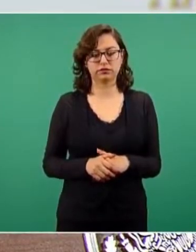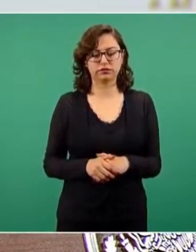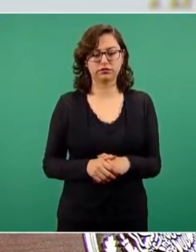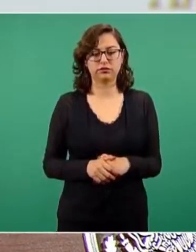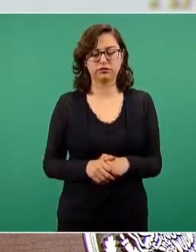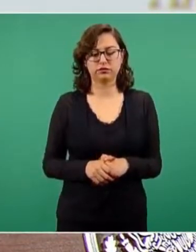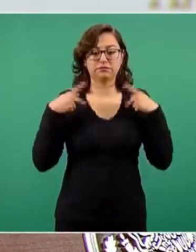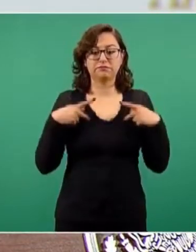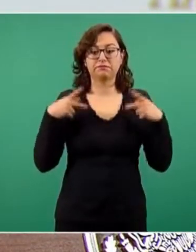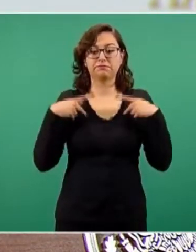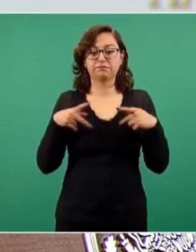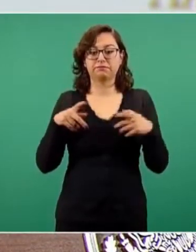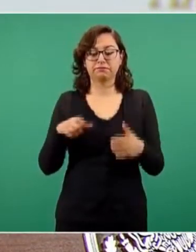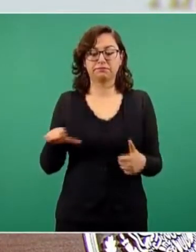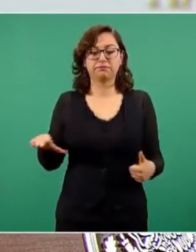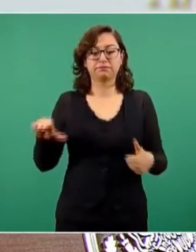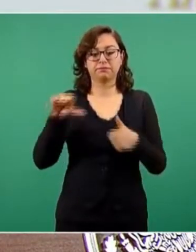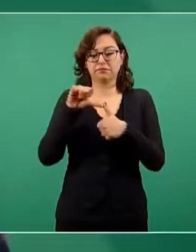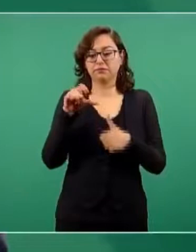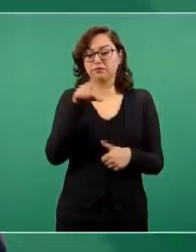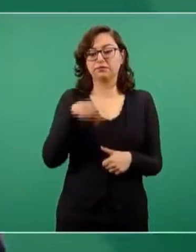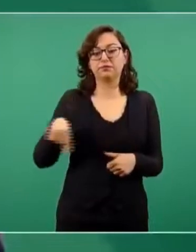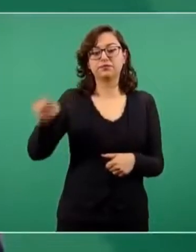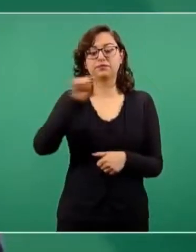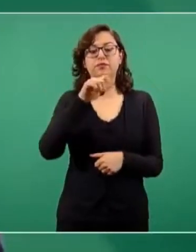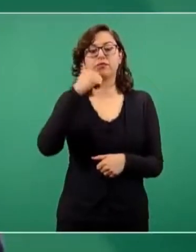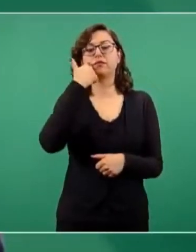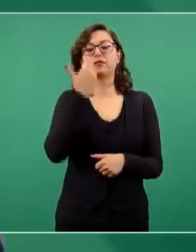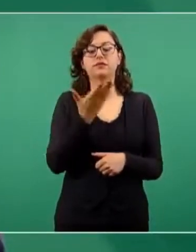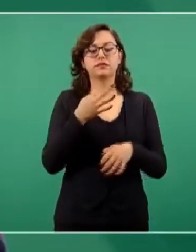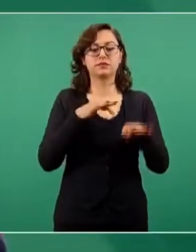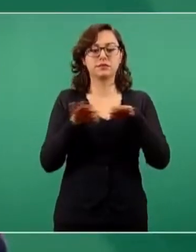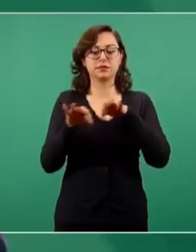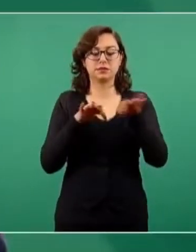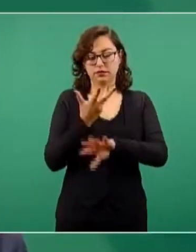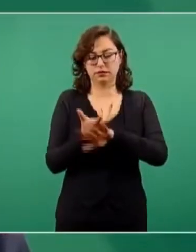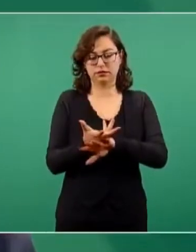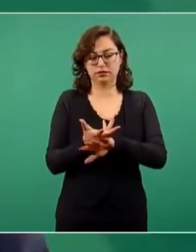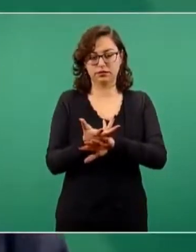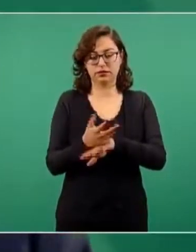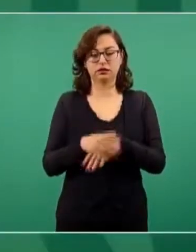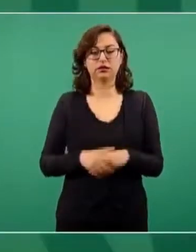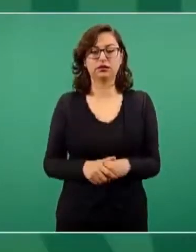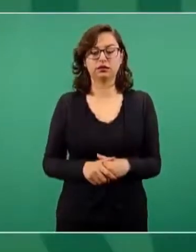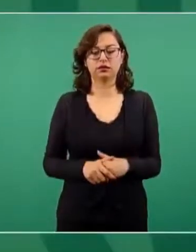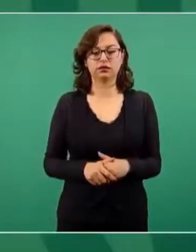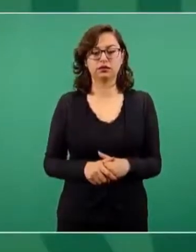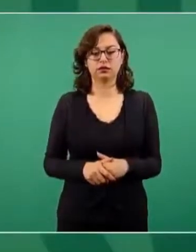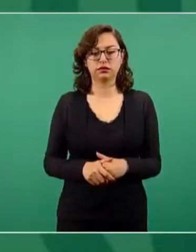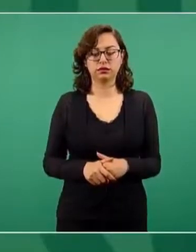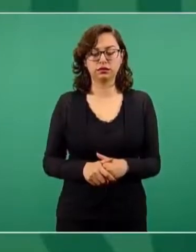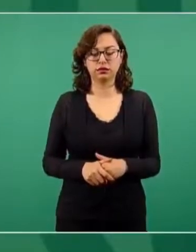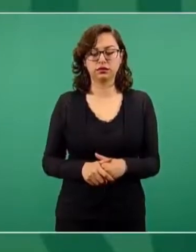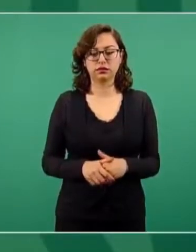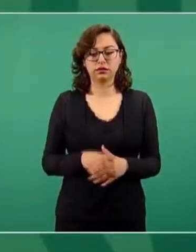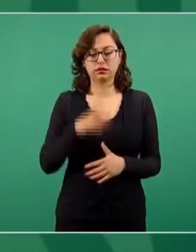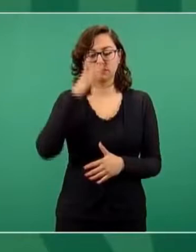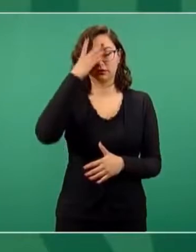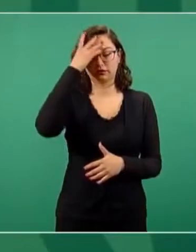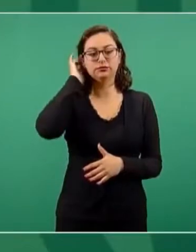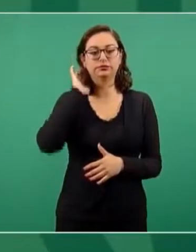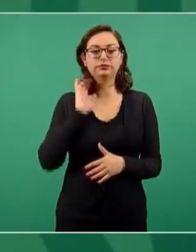Centroamérica que quieran trabajar en Estados Unidos. que ordenar la